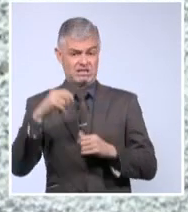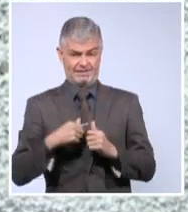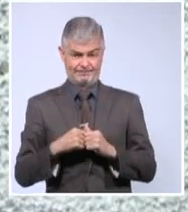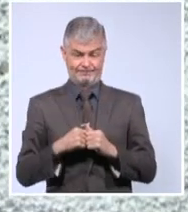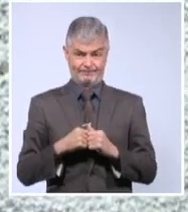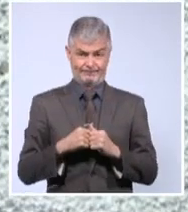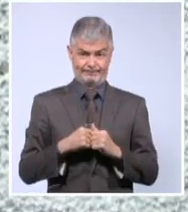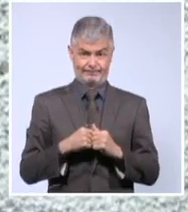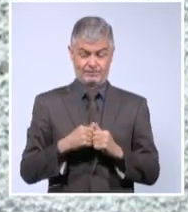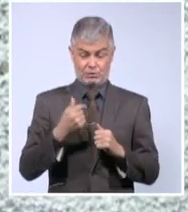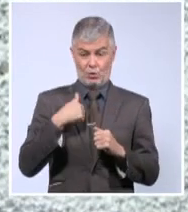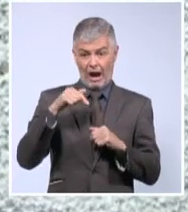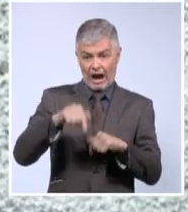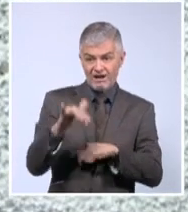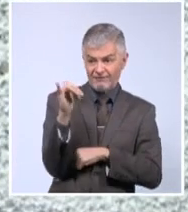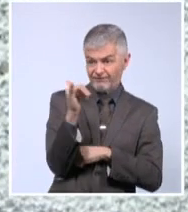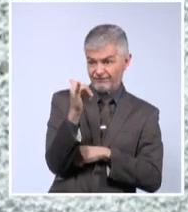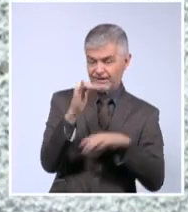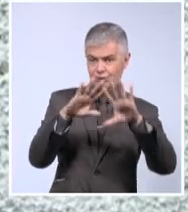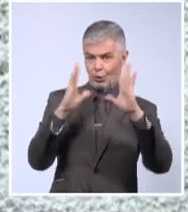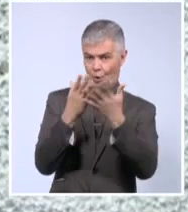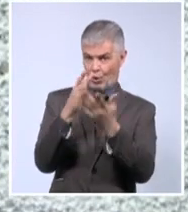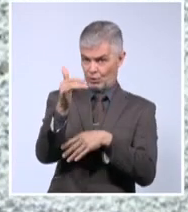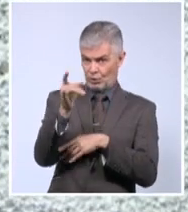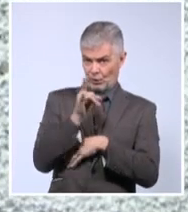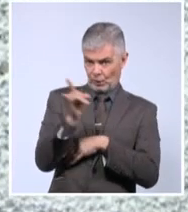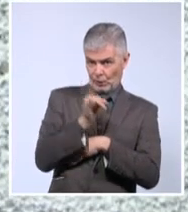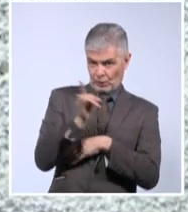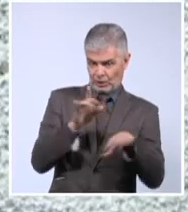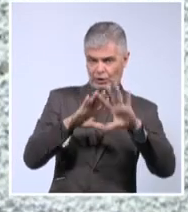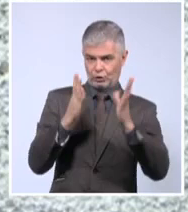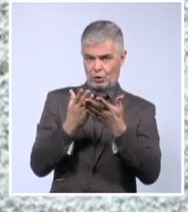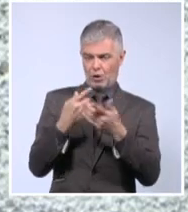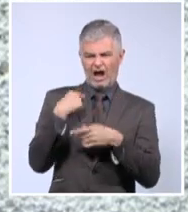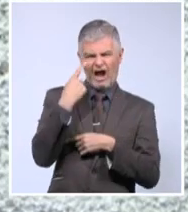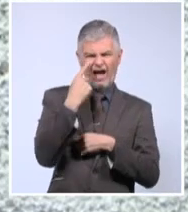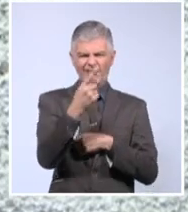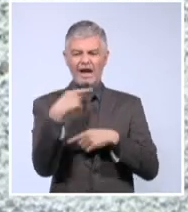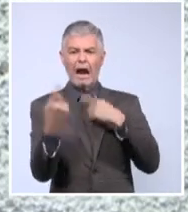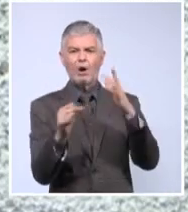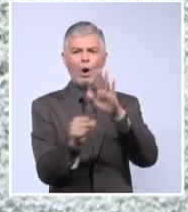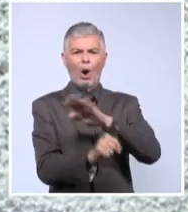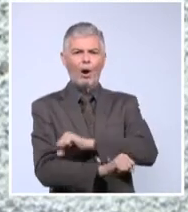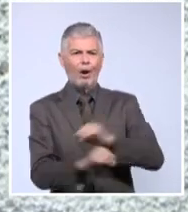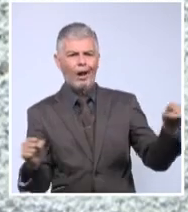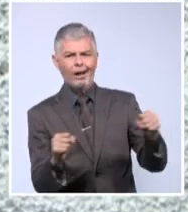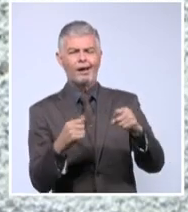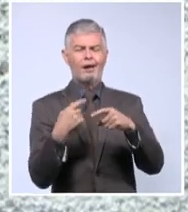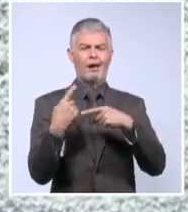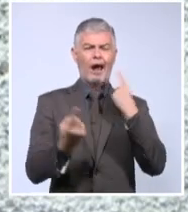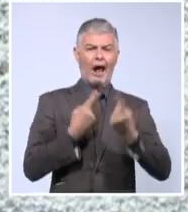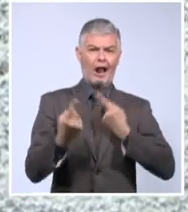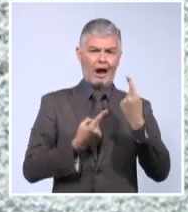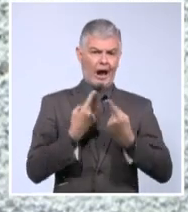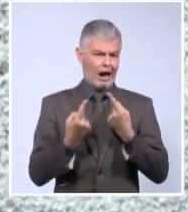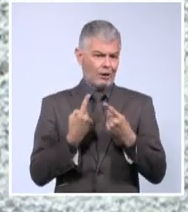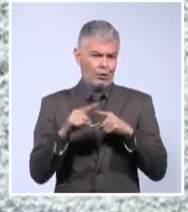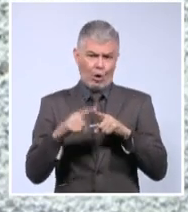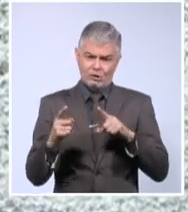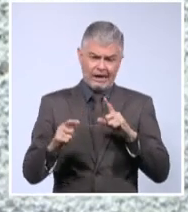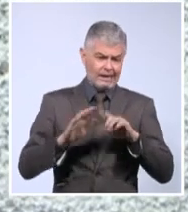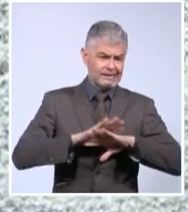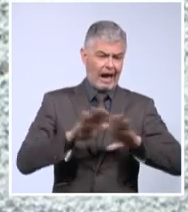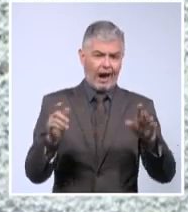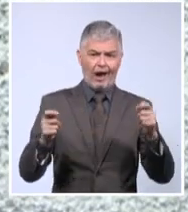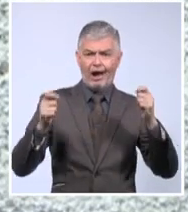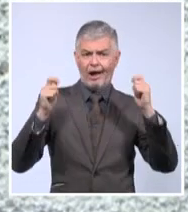Esto es como que para ver lo que está pasando, si había una explosión para poderse manifestar ya con